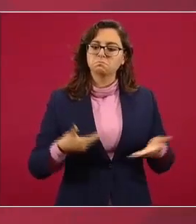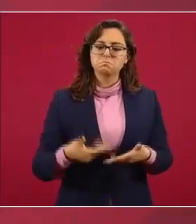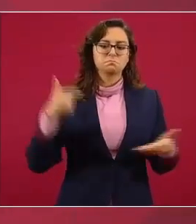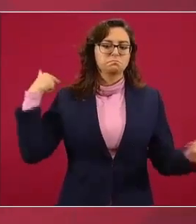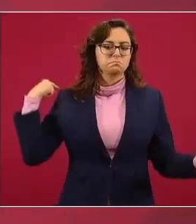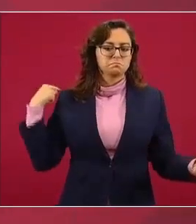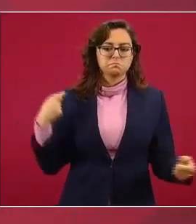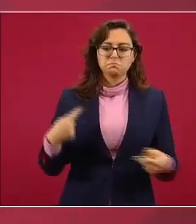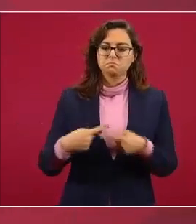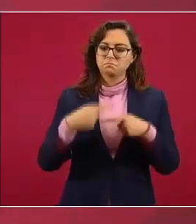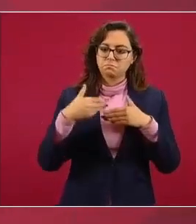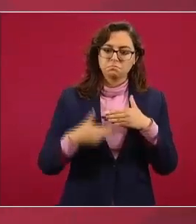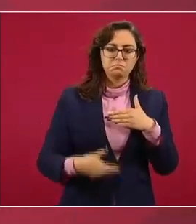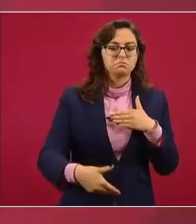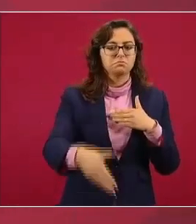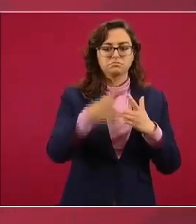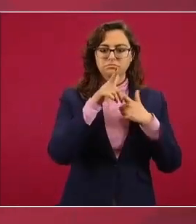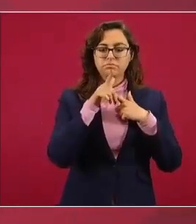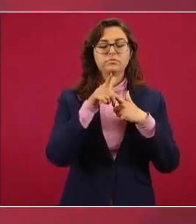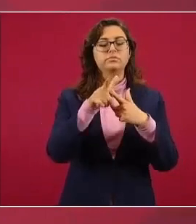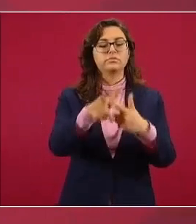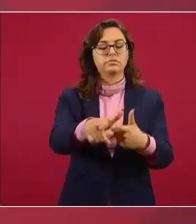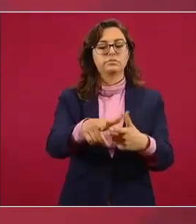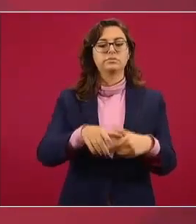queremos que se siga